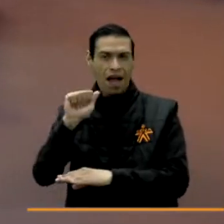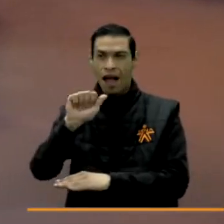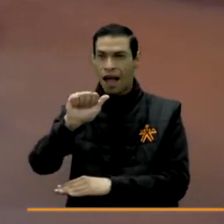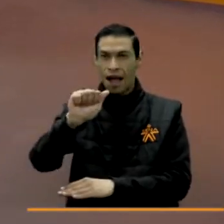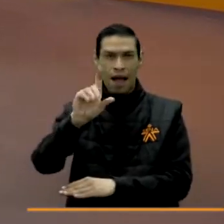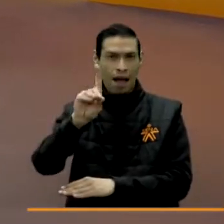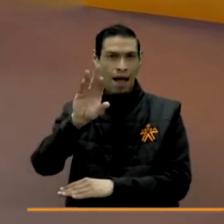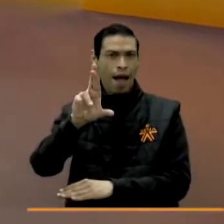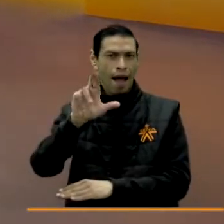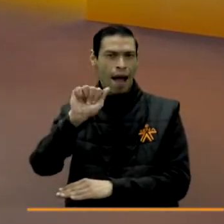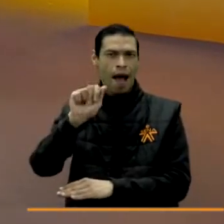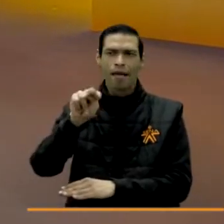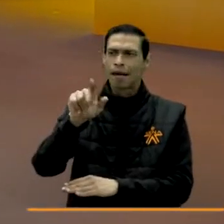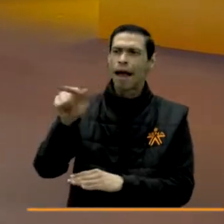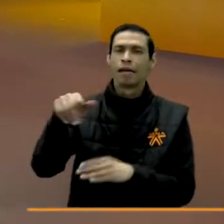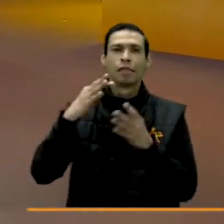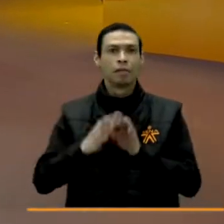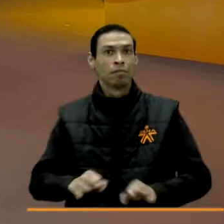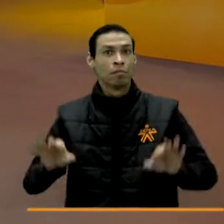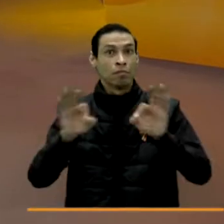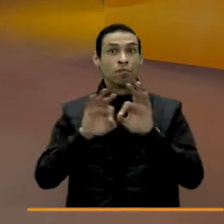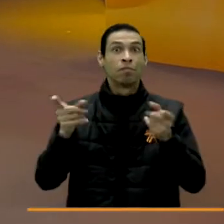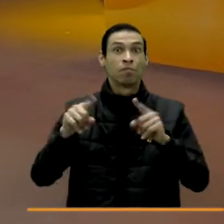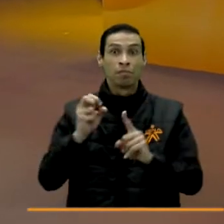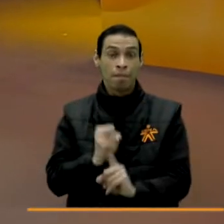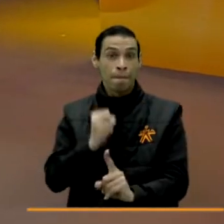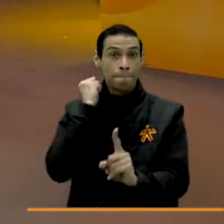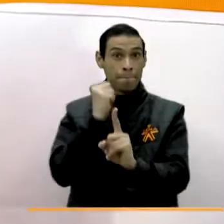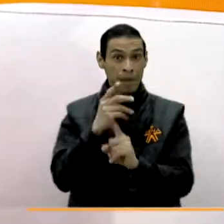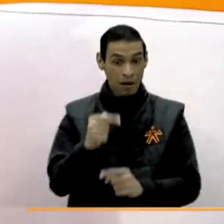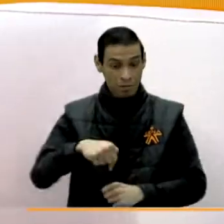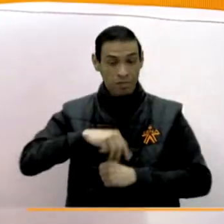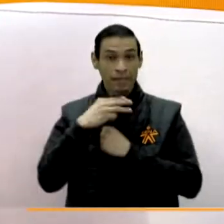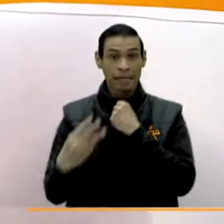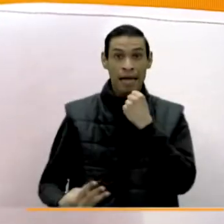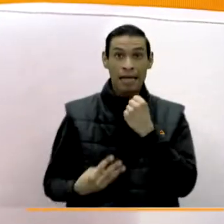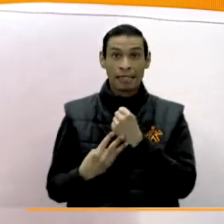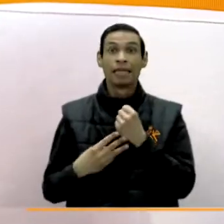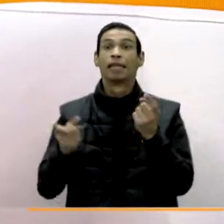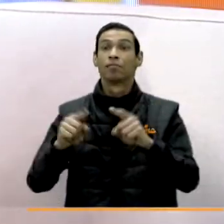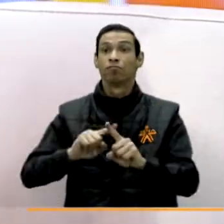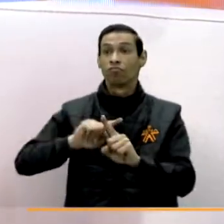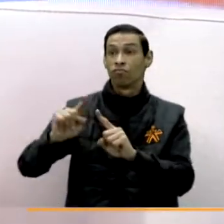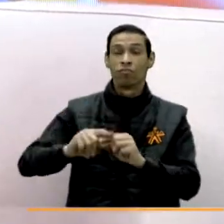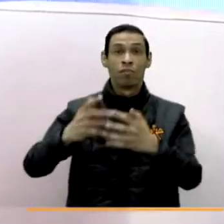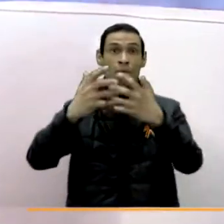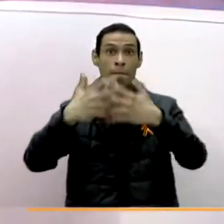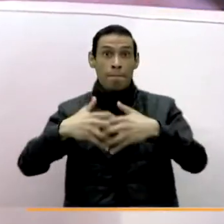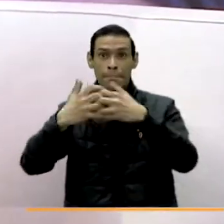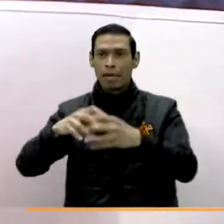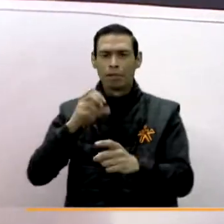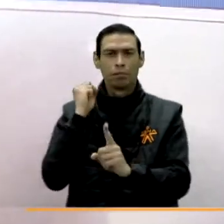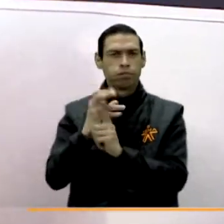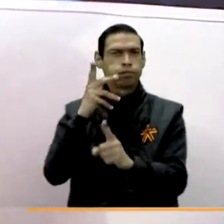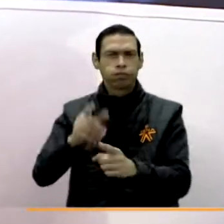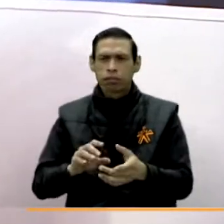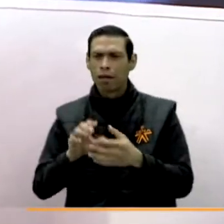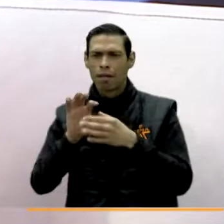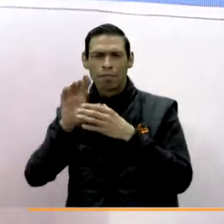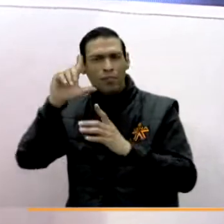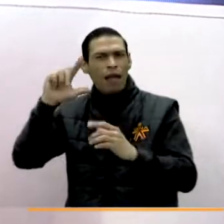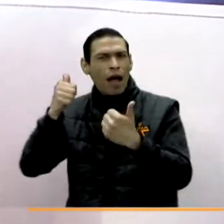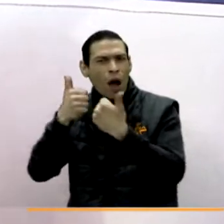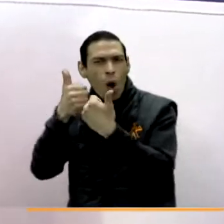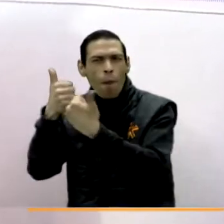la directora Adriana la importancia y el impacto que ha tenido para el SENA y también para las empresas todas estas